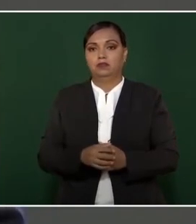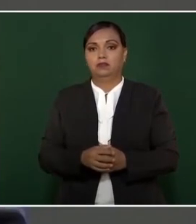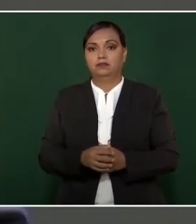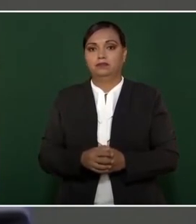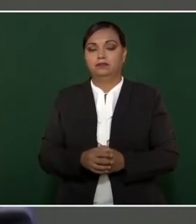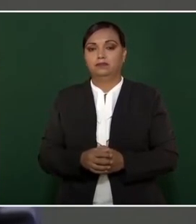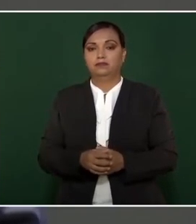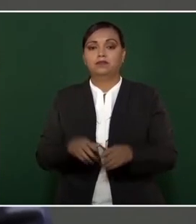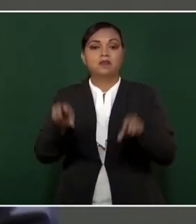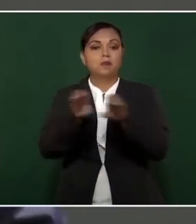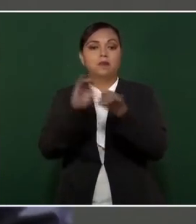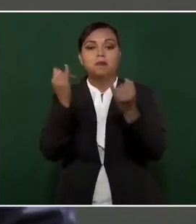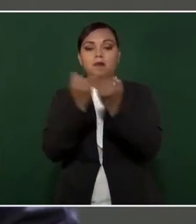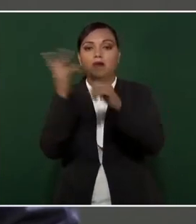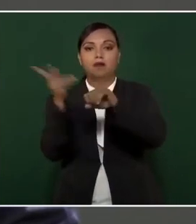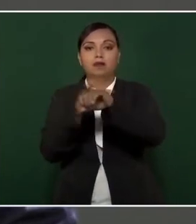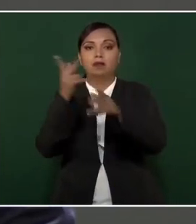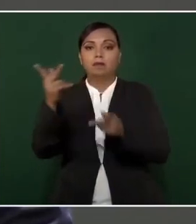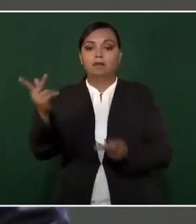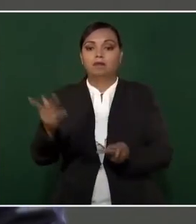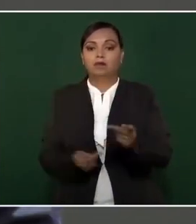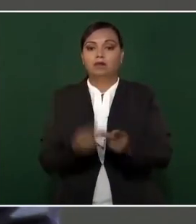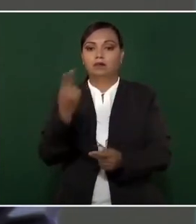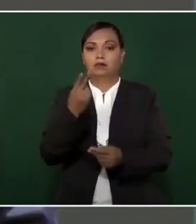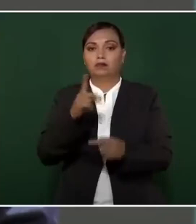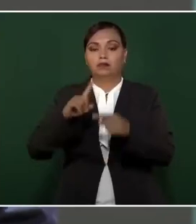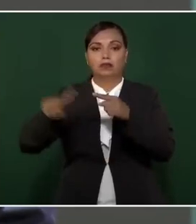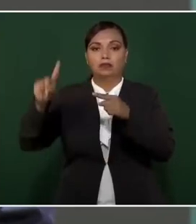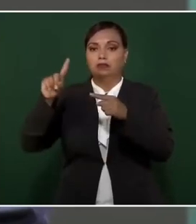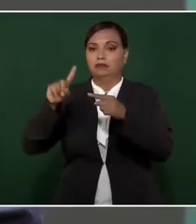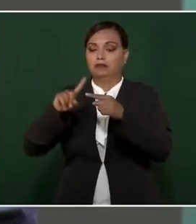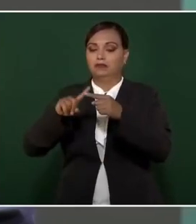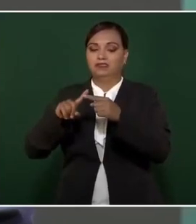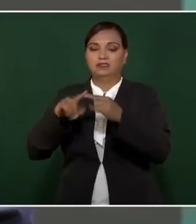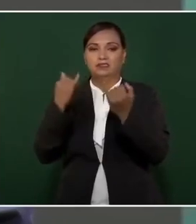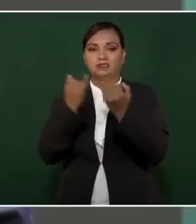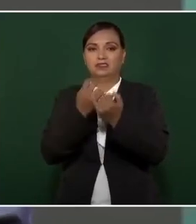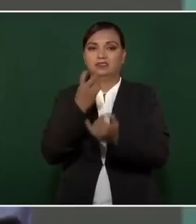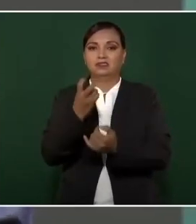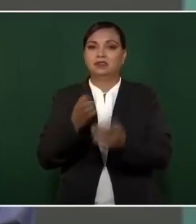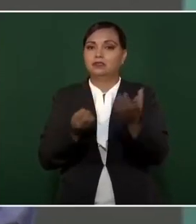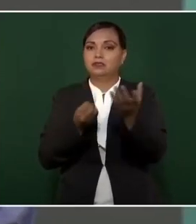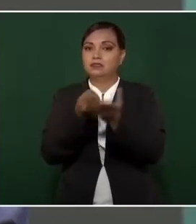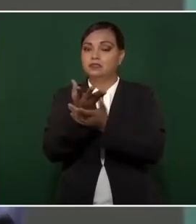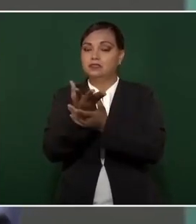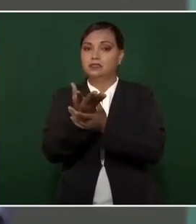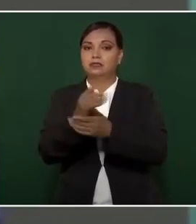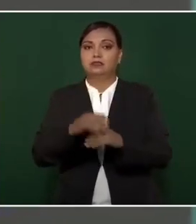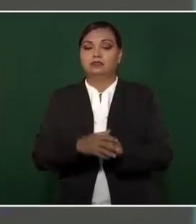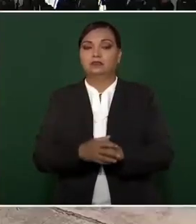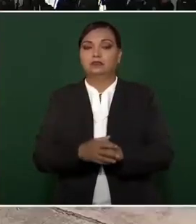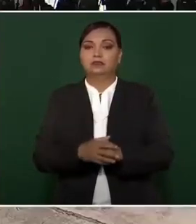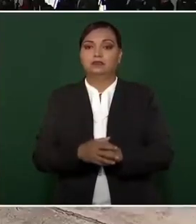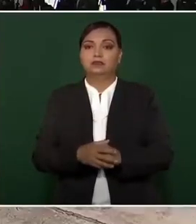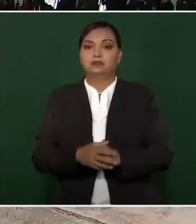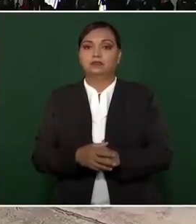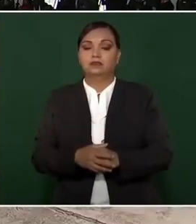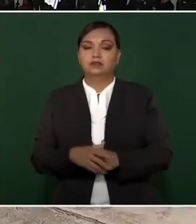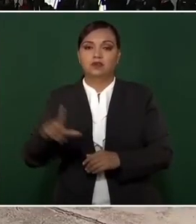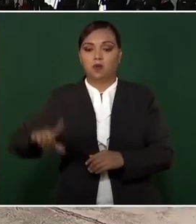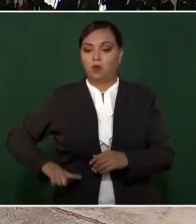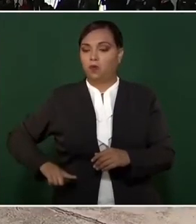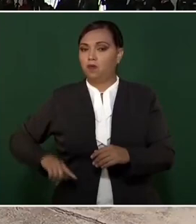Es como la otra práctica que hay que desterrar de que salen los